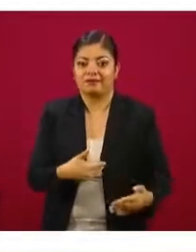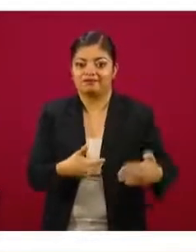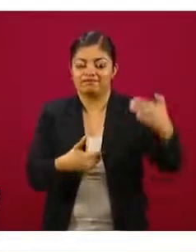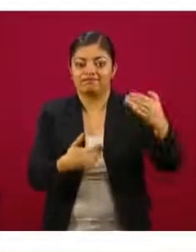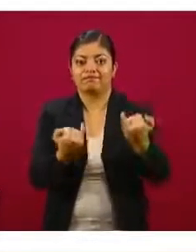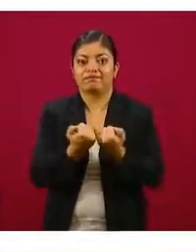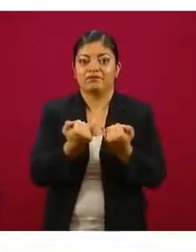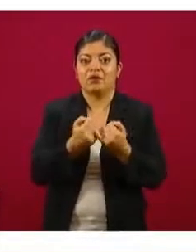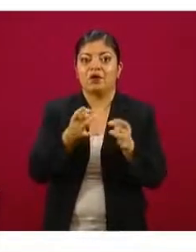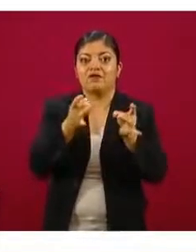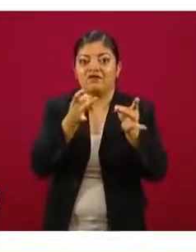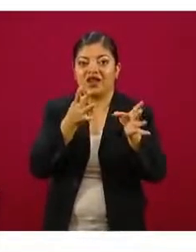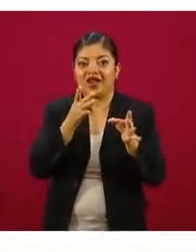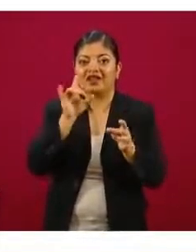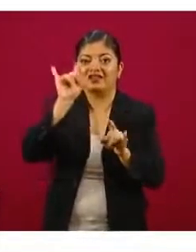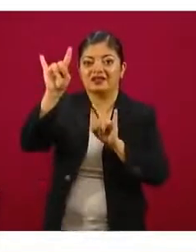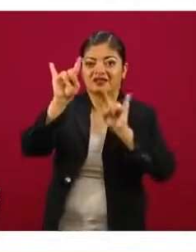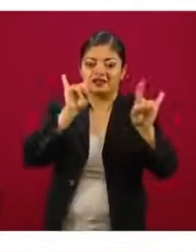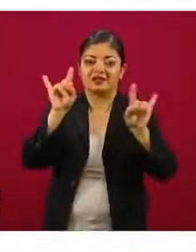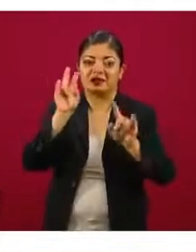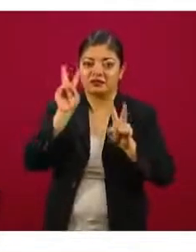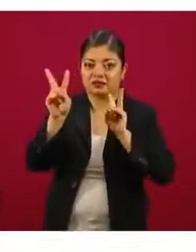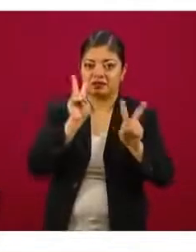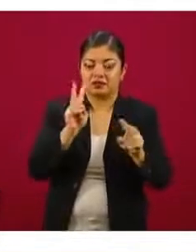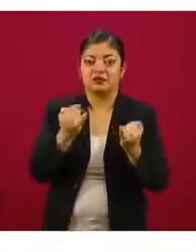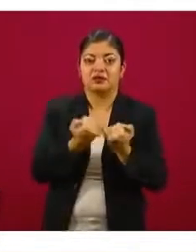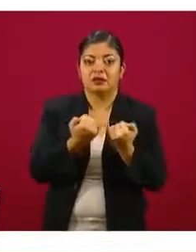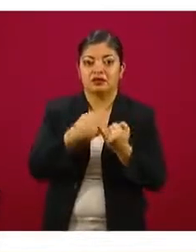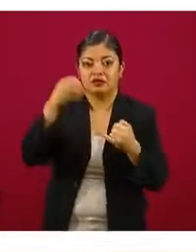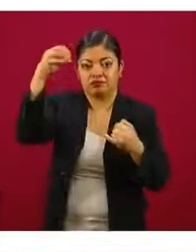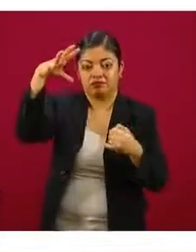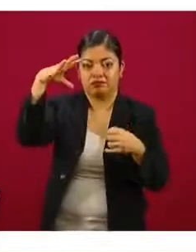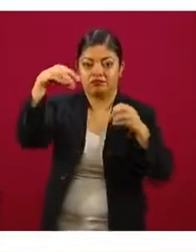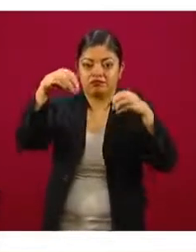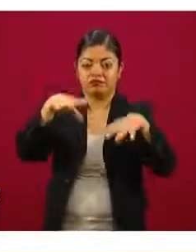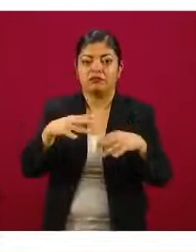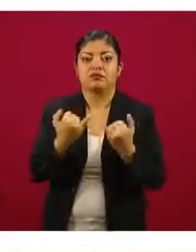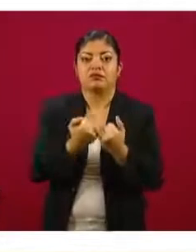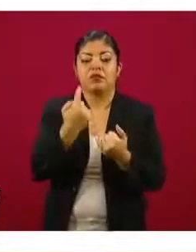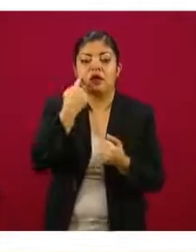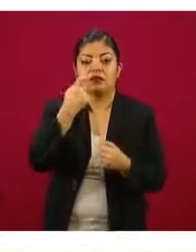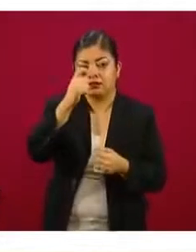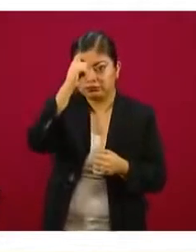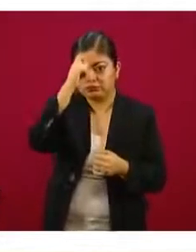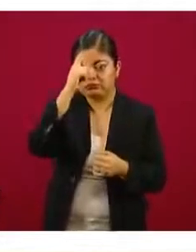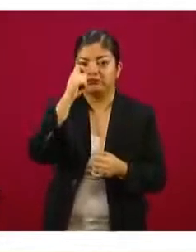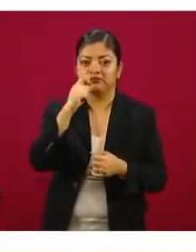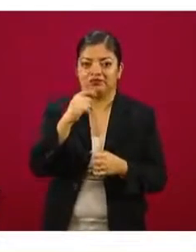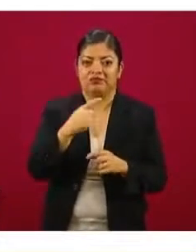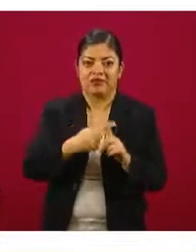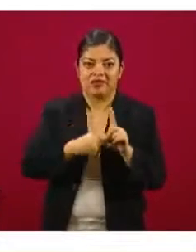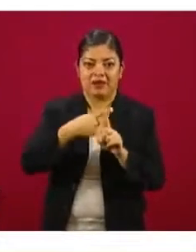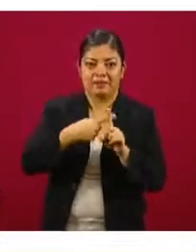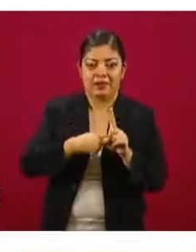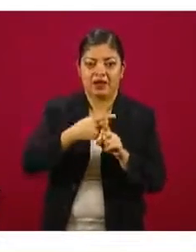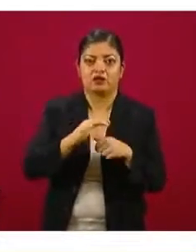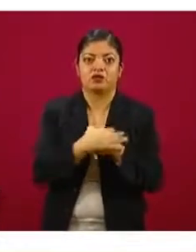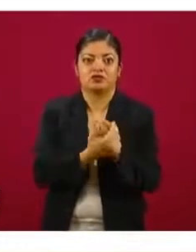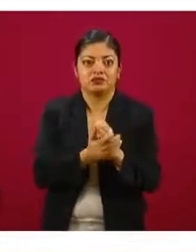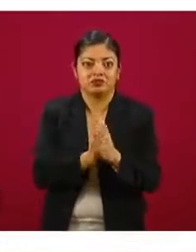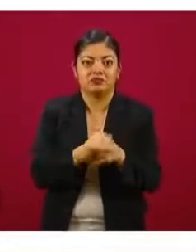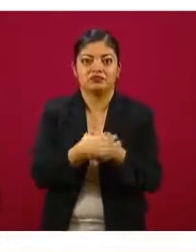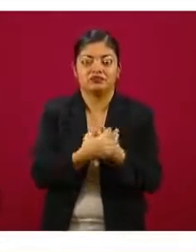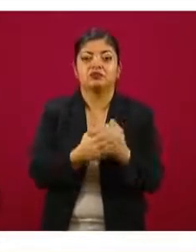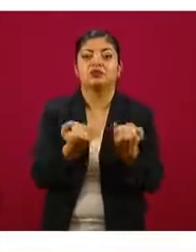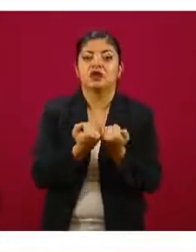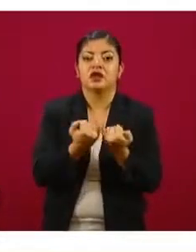señalizaciones, instalación de filtros donde se toma la temperatura, lavado de manos, en fin. Y sistemas de